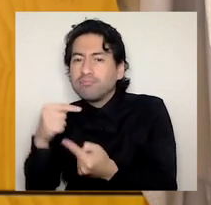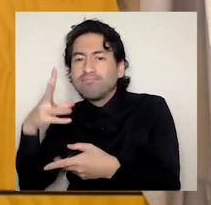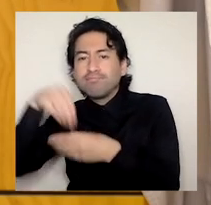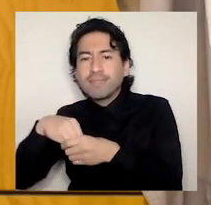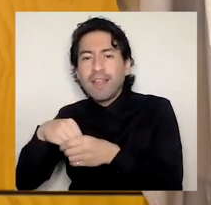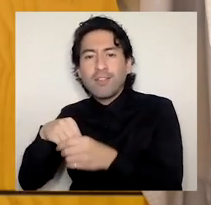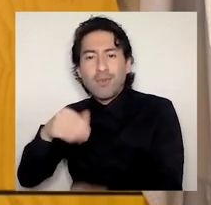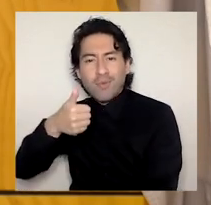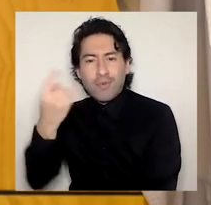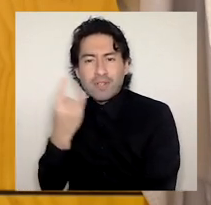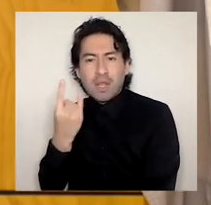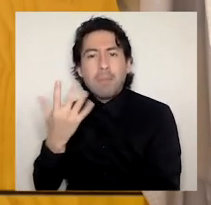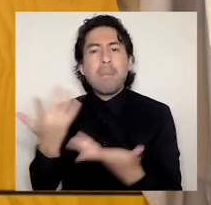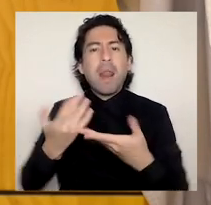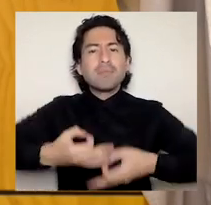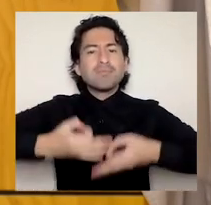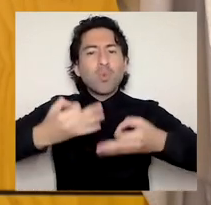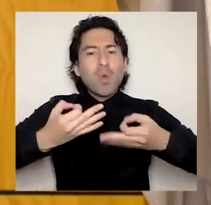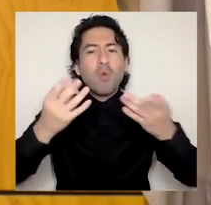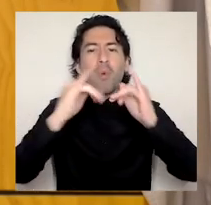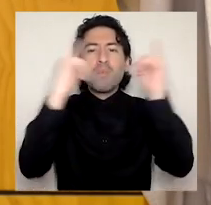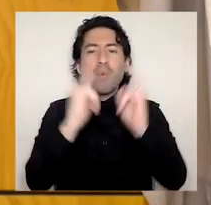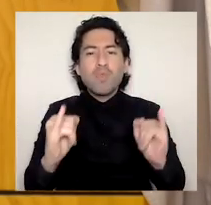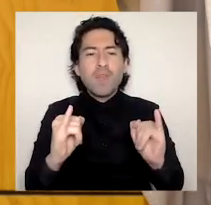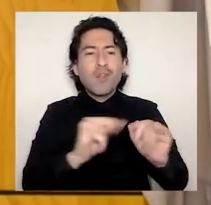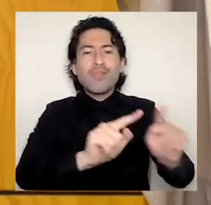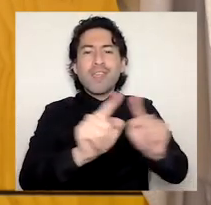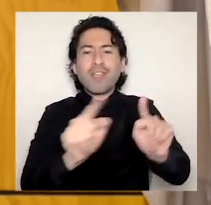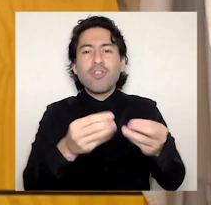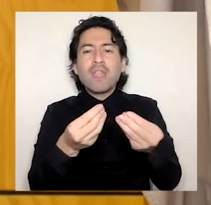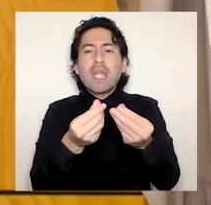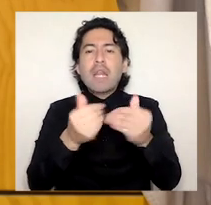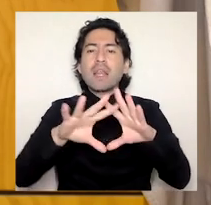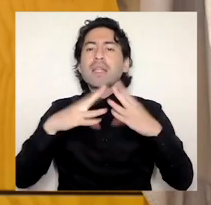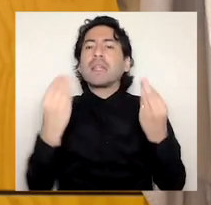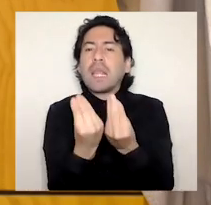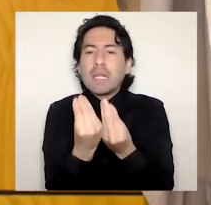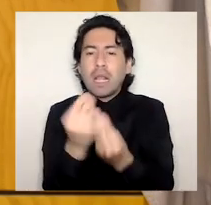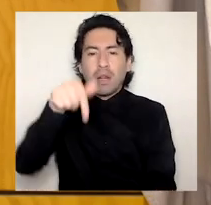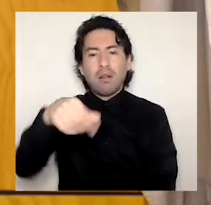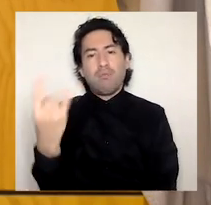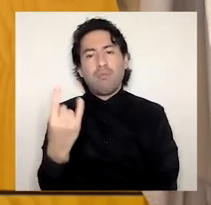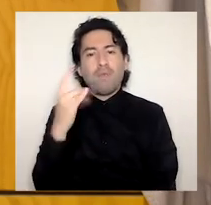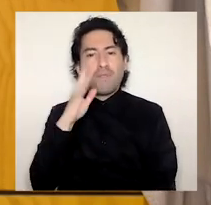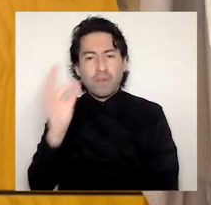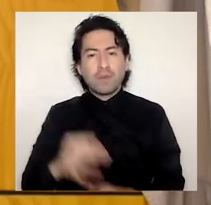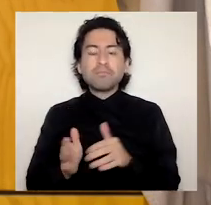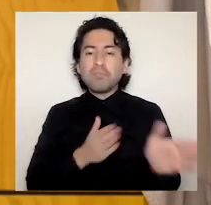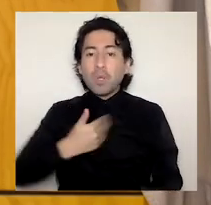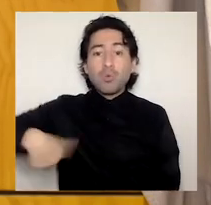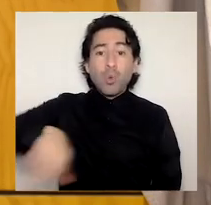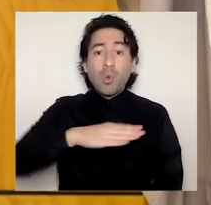de la calidad integral para la UBB. Nuestra universidad continuó desarrollando su plan de obras en el